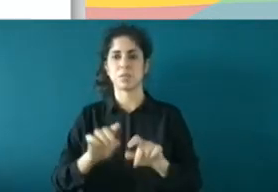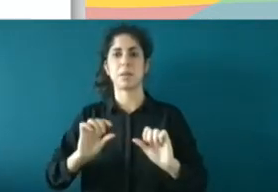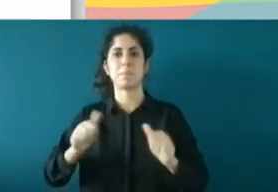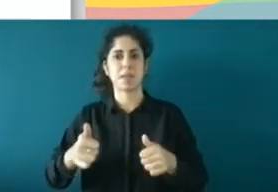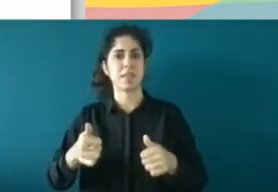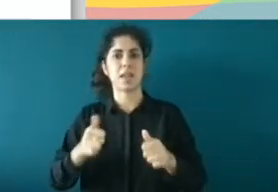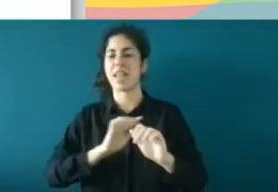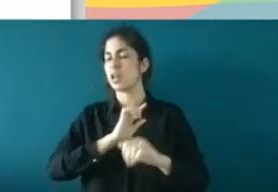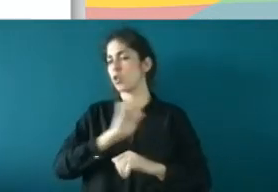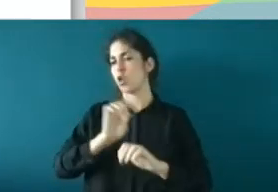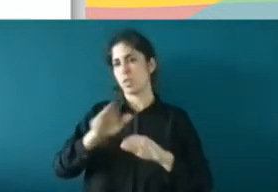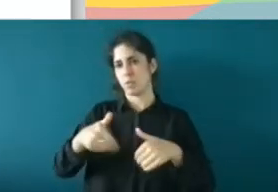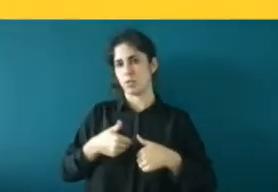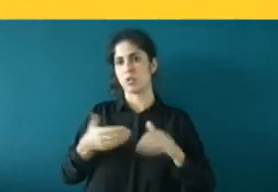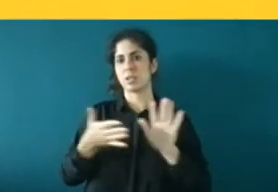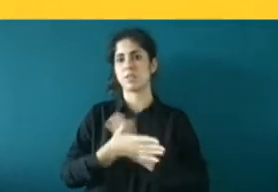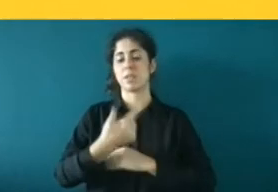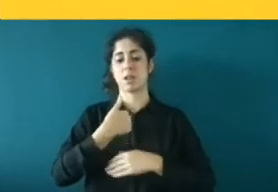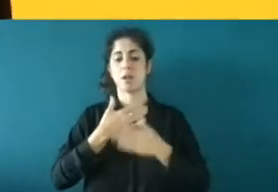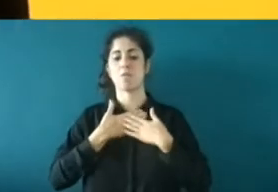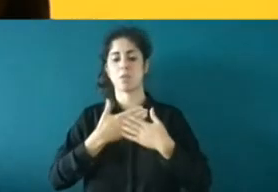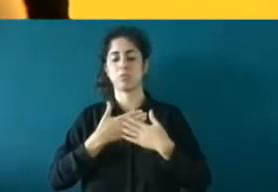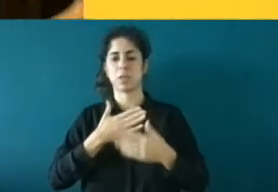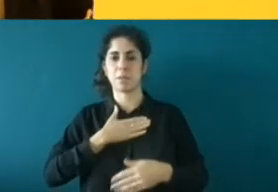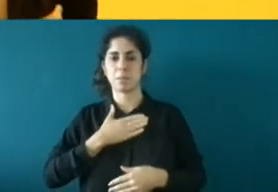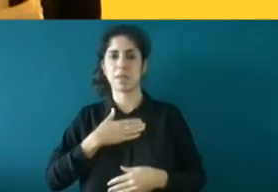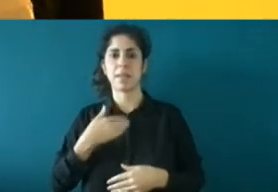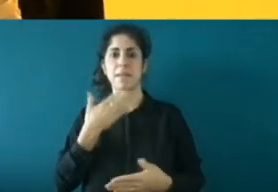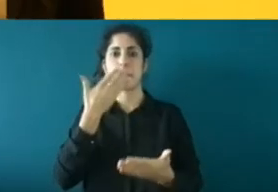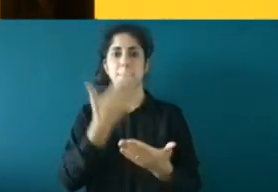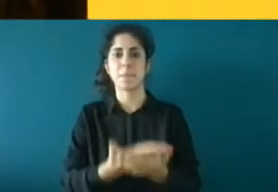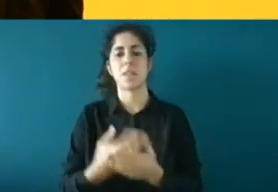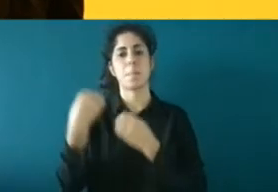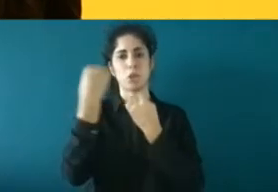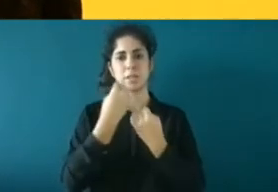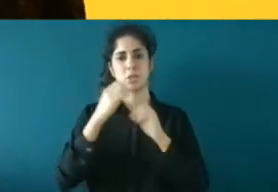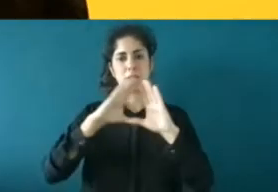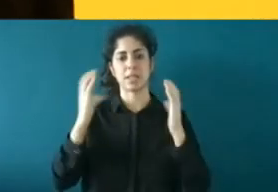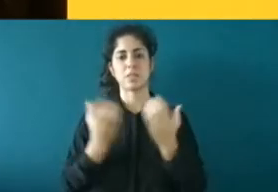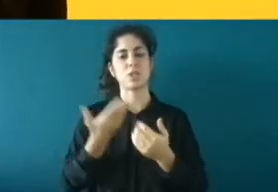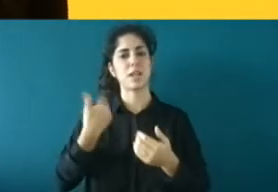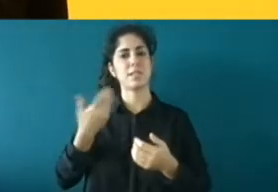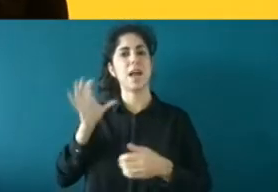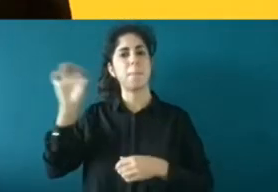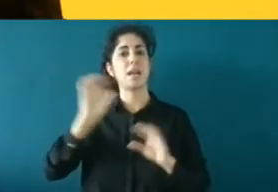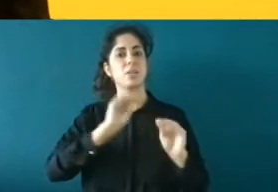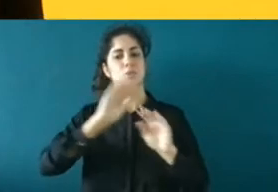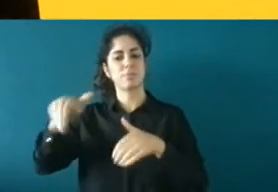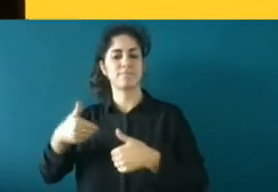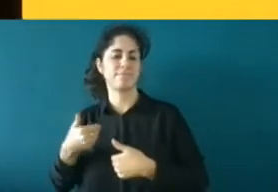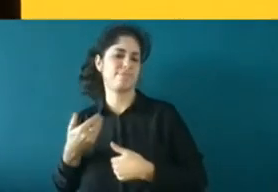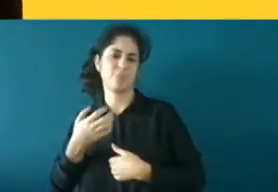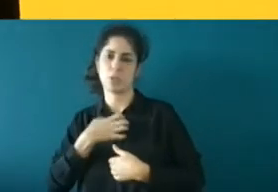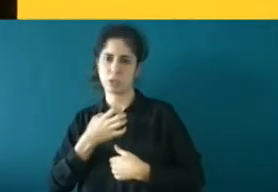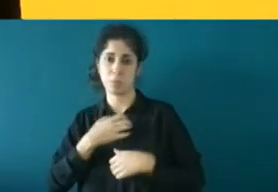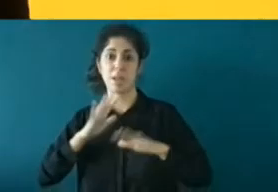manifiesta su voluntad de querer solicitar protección internacional ya no se le puede devolver. Pero, claro, si no me dan la cita para poder